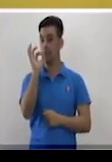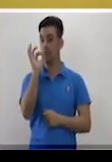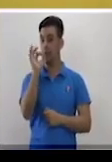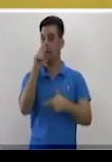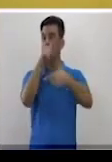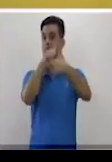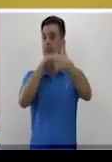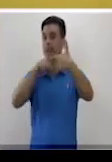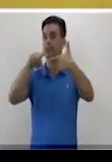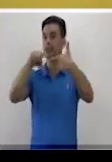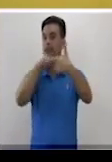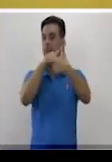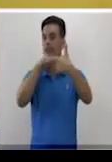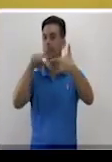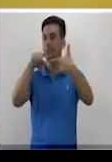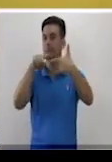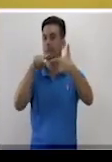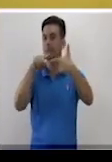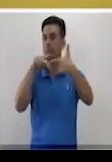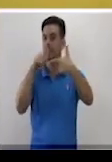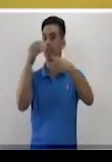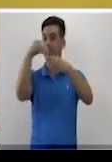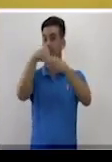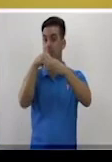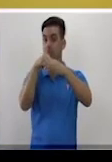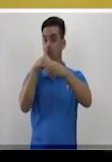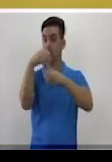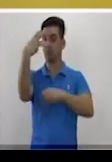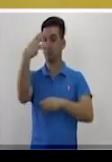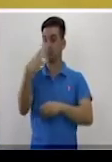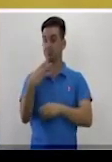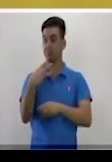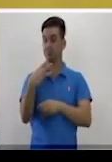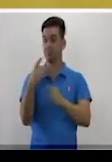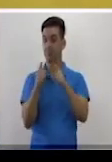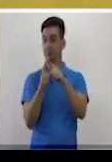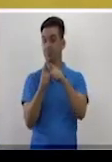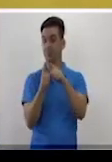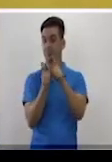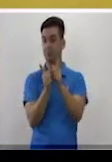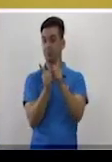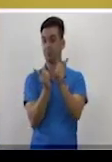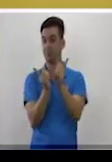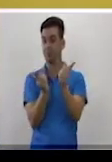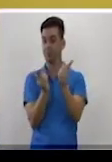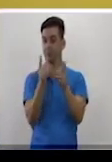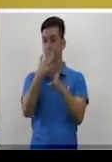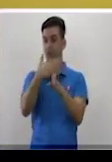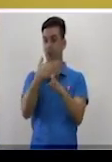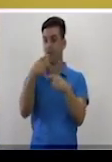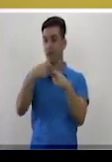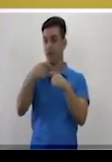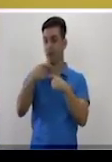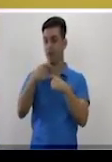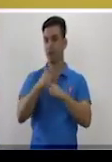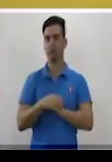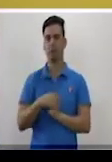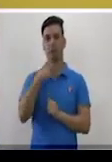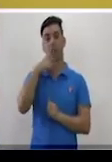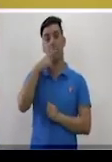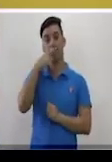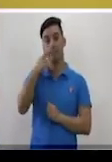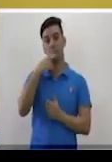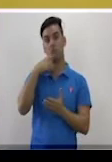tenían diferentes amplitudes. Antes de dar la respuesta, comprueba que al